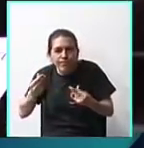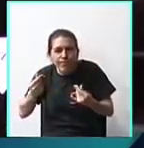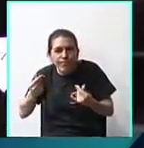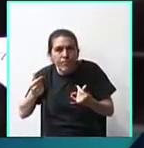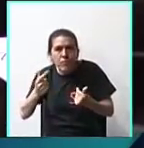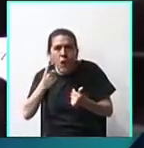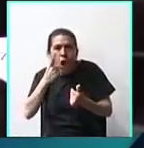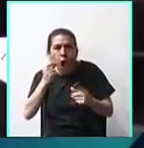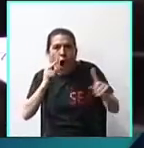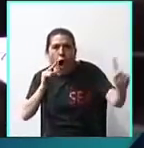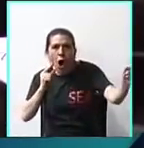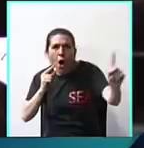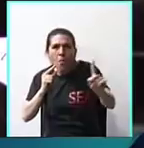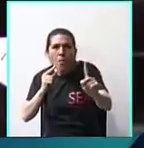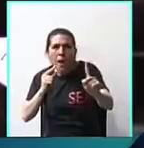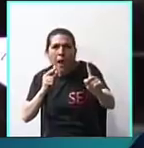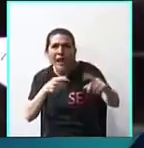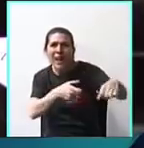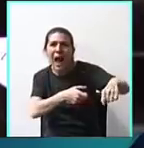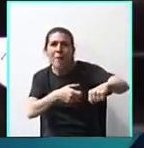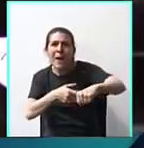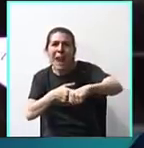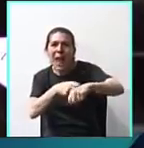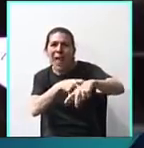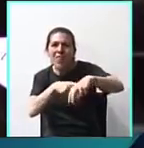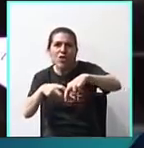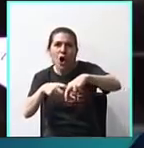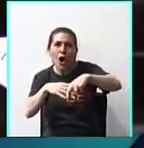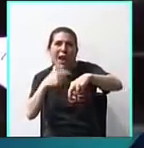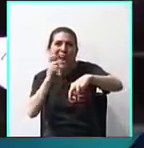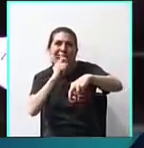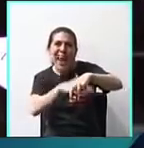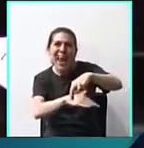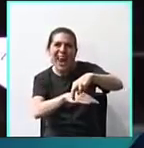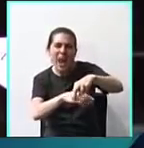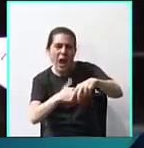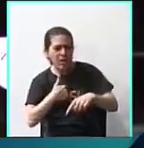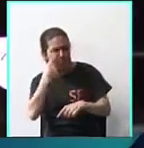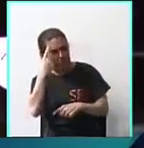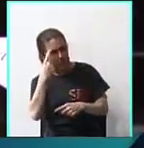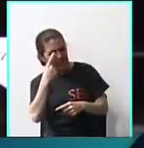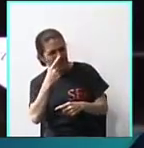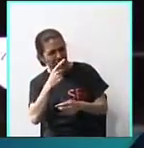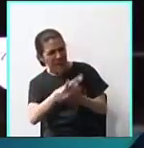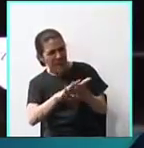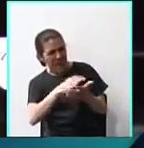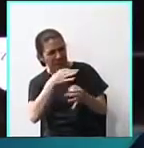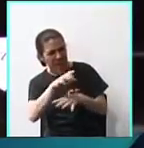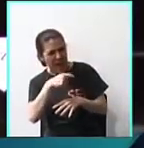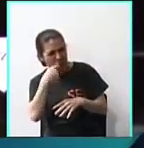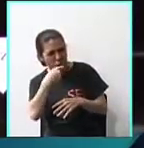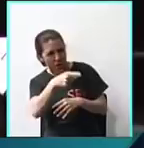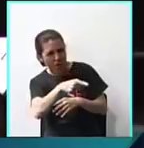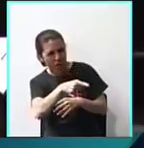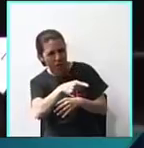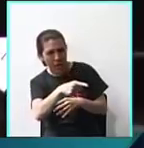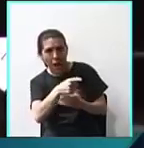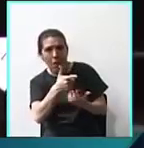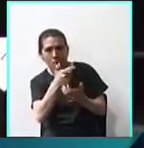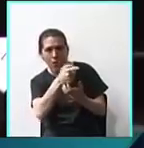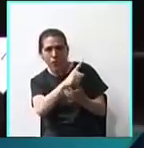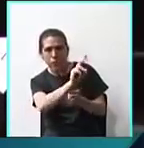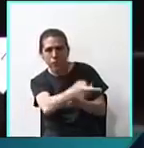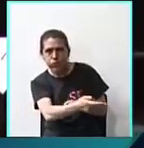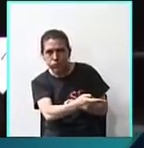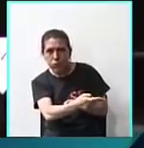un hombre que venía con su nenita caminando de pescar era un narco y lo fusilaron. Ahora